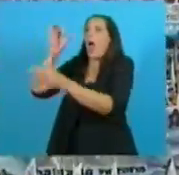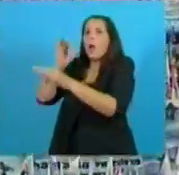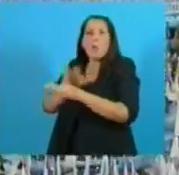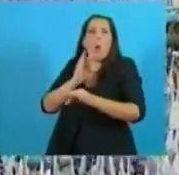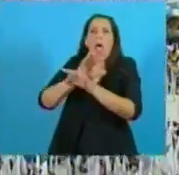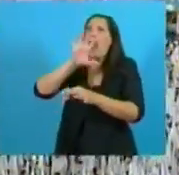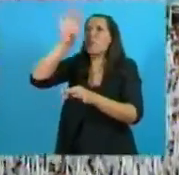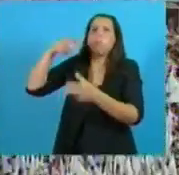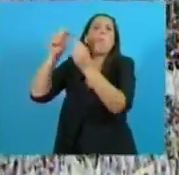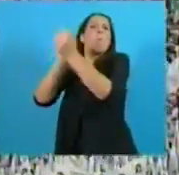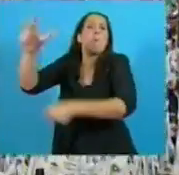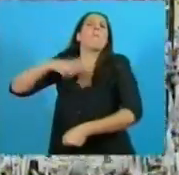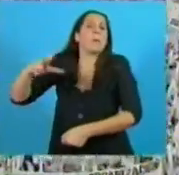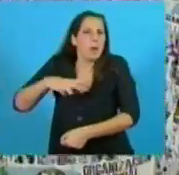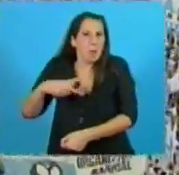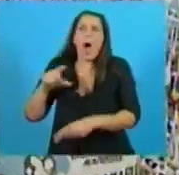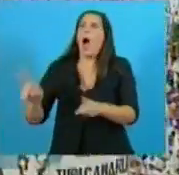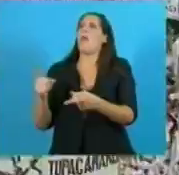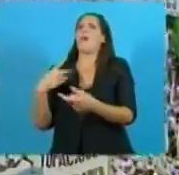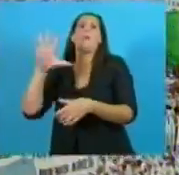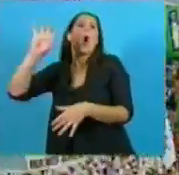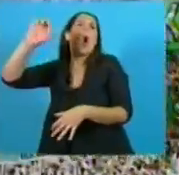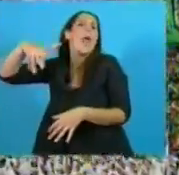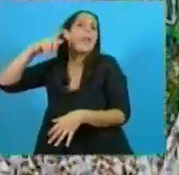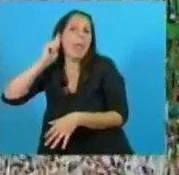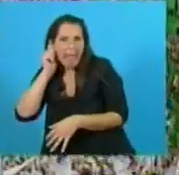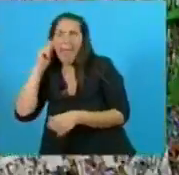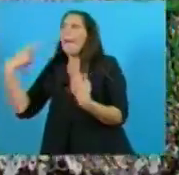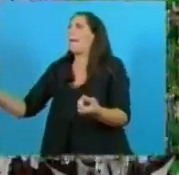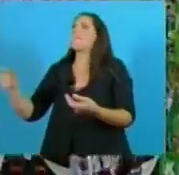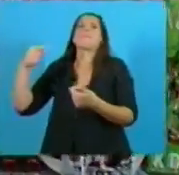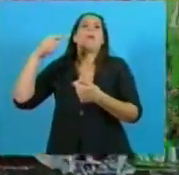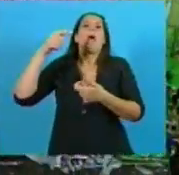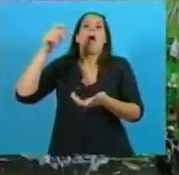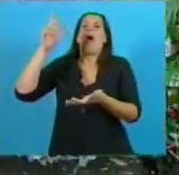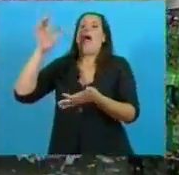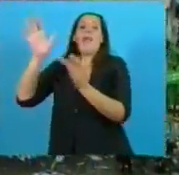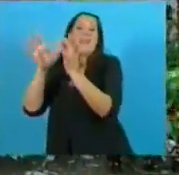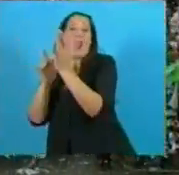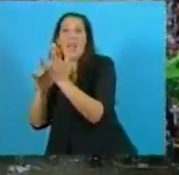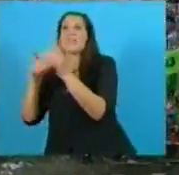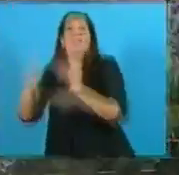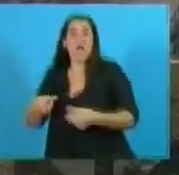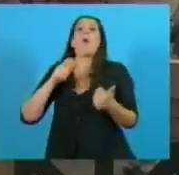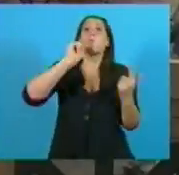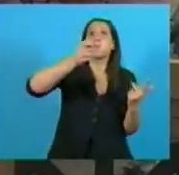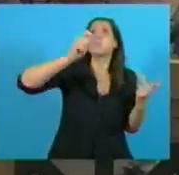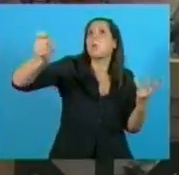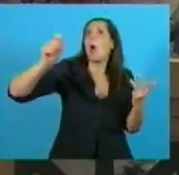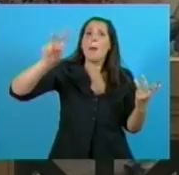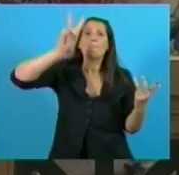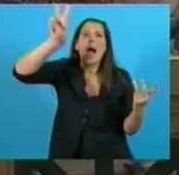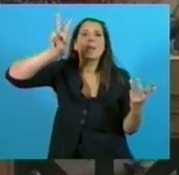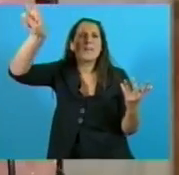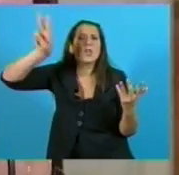a empresas privadas, a organizaciones no gubernamentales, a la Iglesia Católica, pese a todo, pese a todas las trabas, esa Ley de